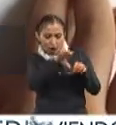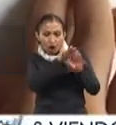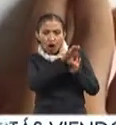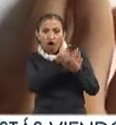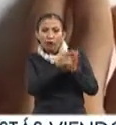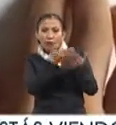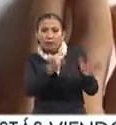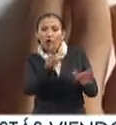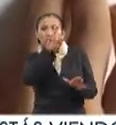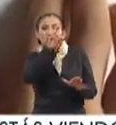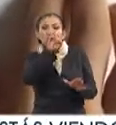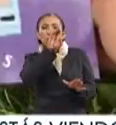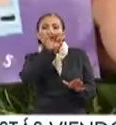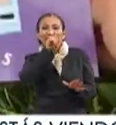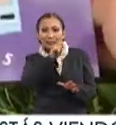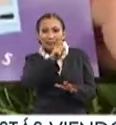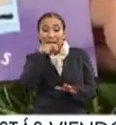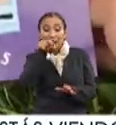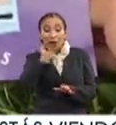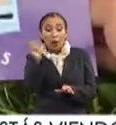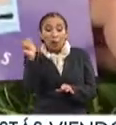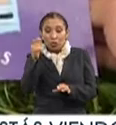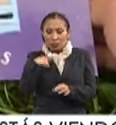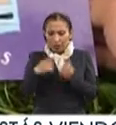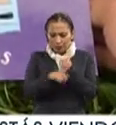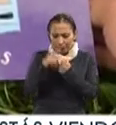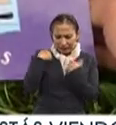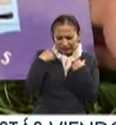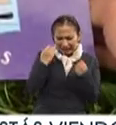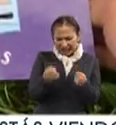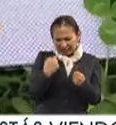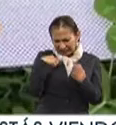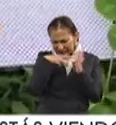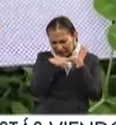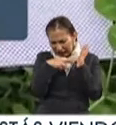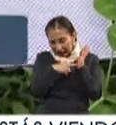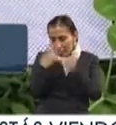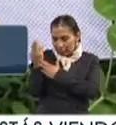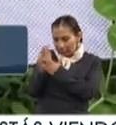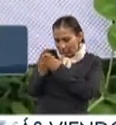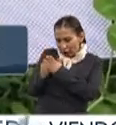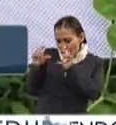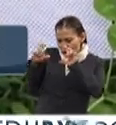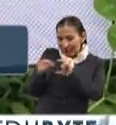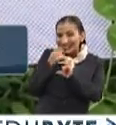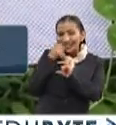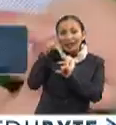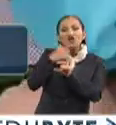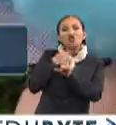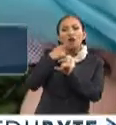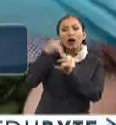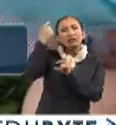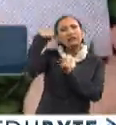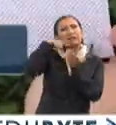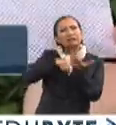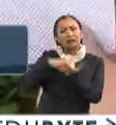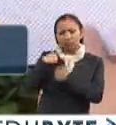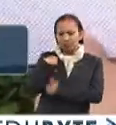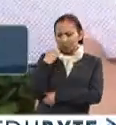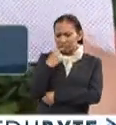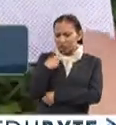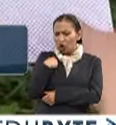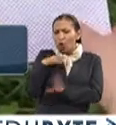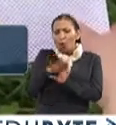código abierto llamado Ruby. Y cada que tenía un problema para entender un principio, dibujaba a una pequeña niña pelirroja y se preguntaba a sí misma,